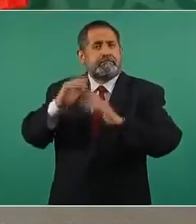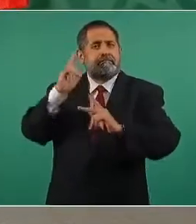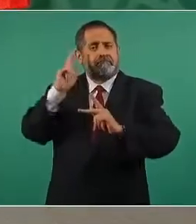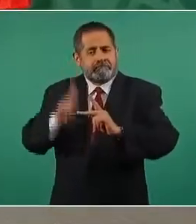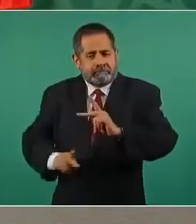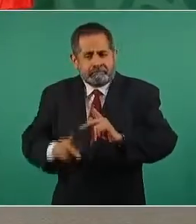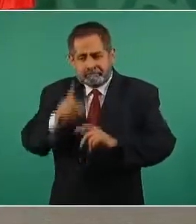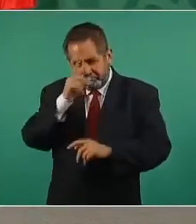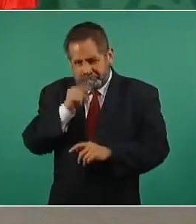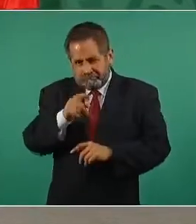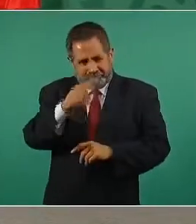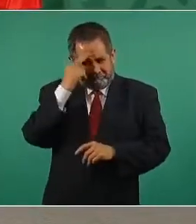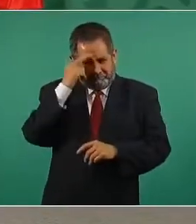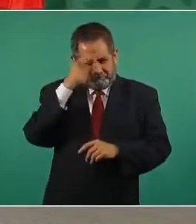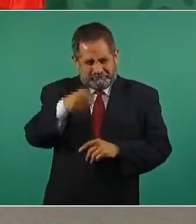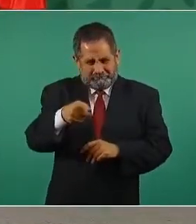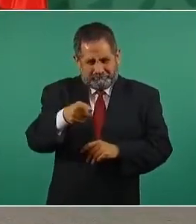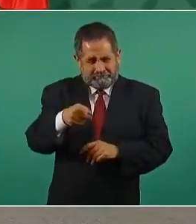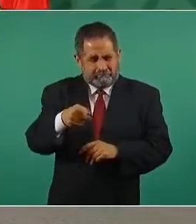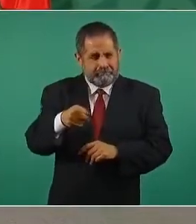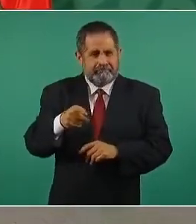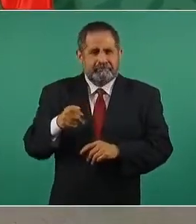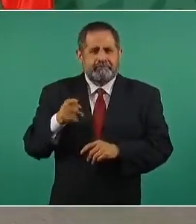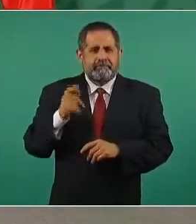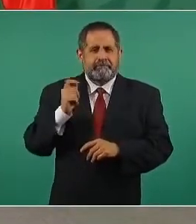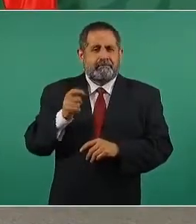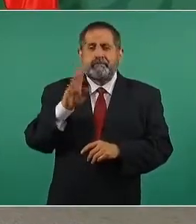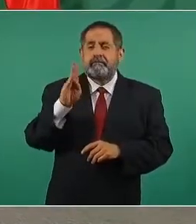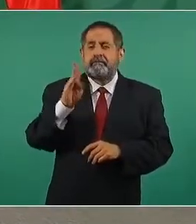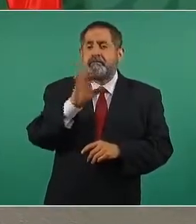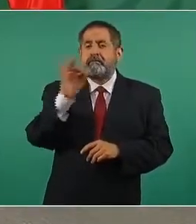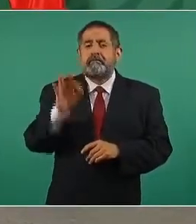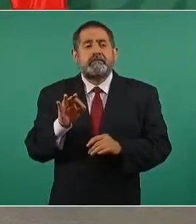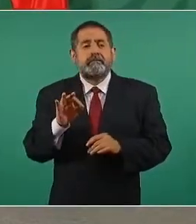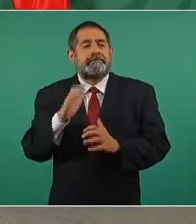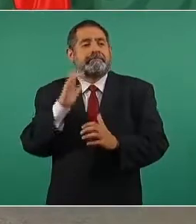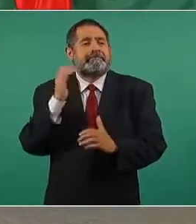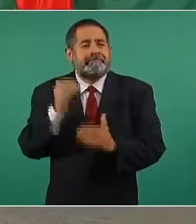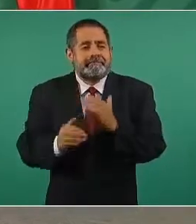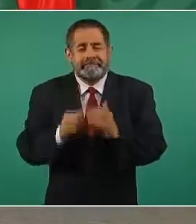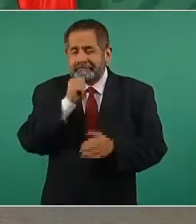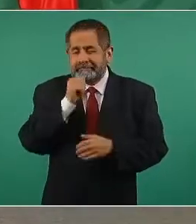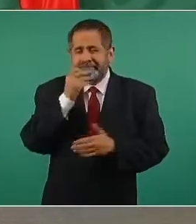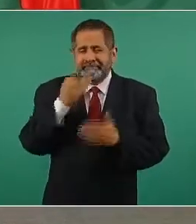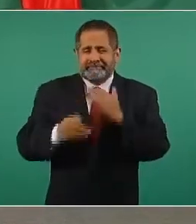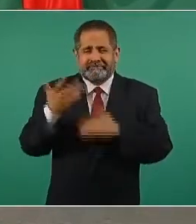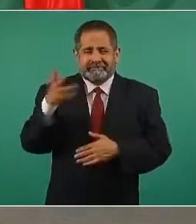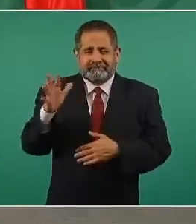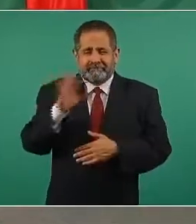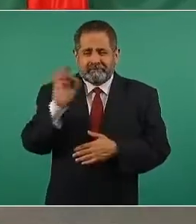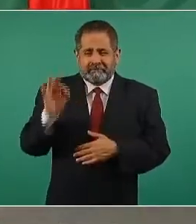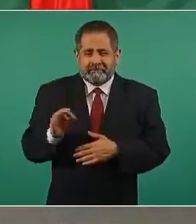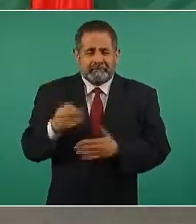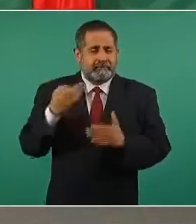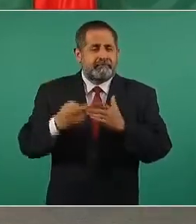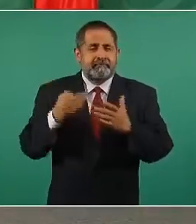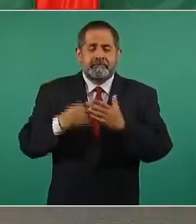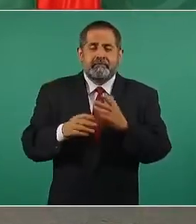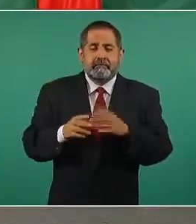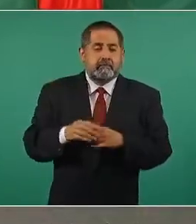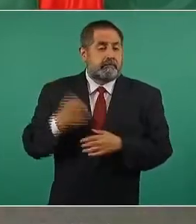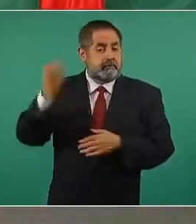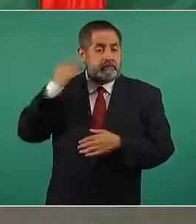una obra civil al 90% unas turbinas que se